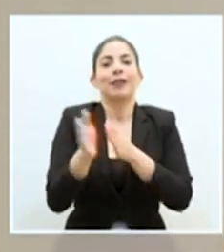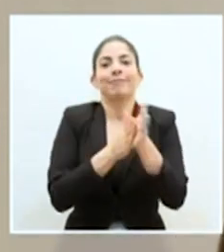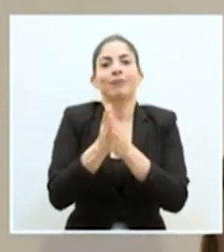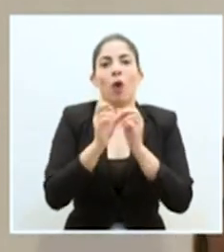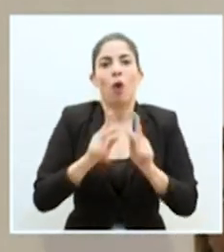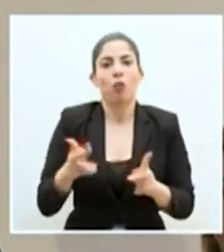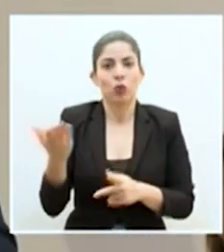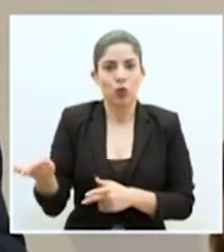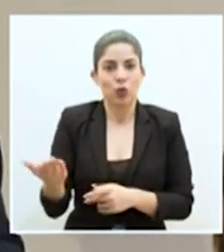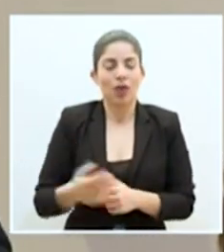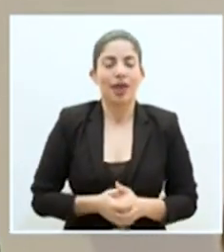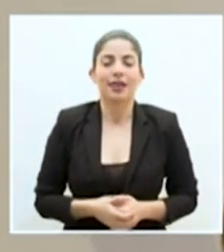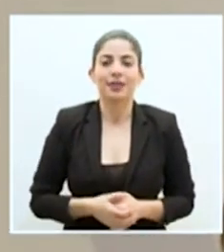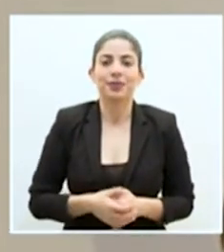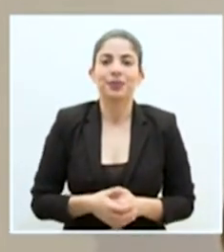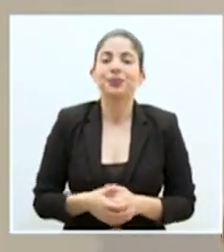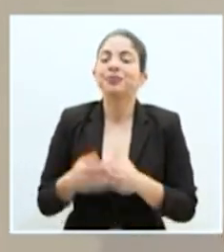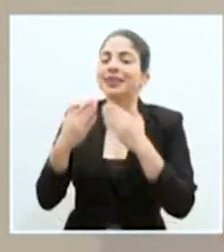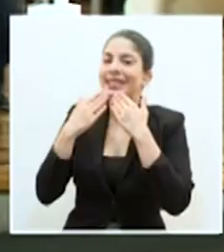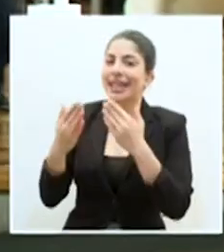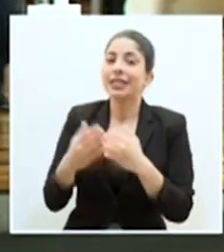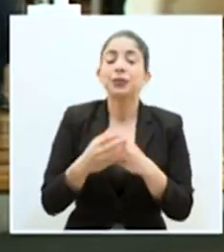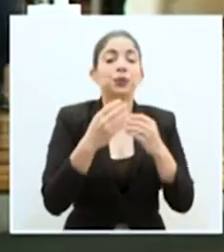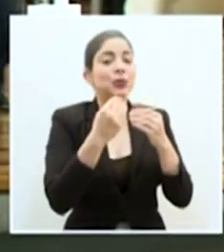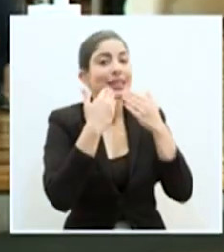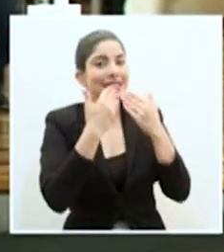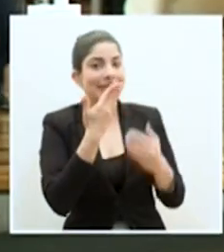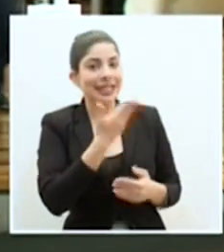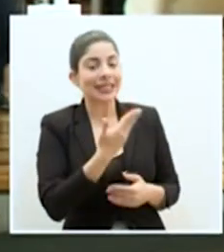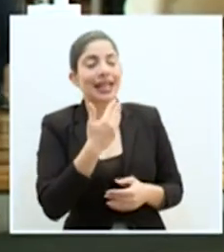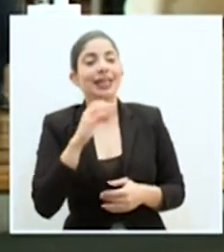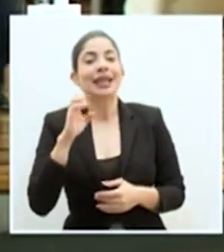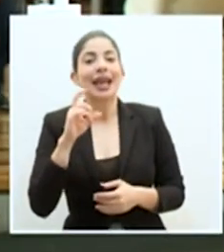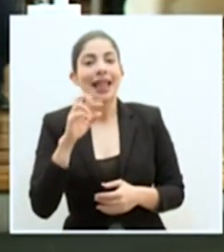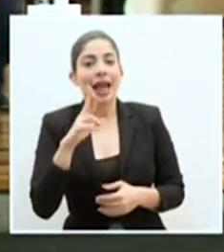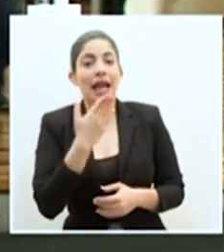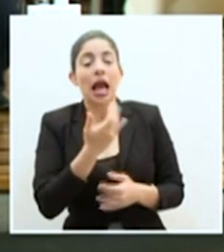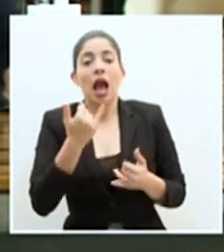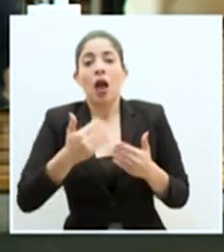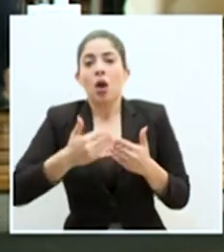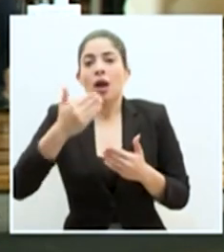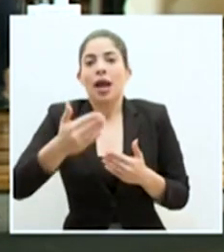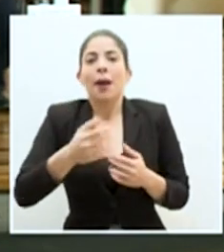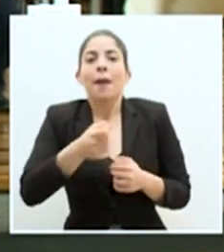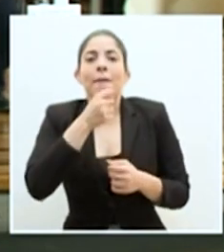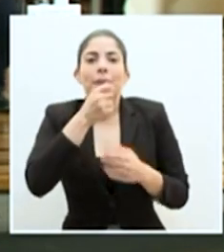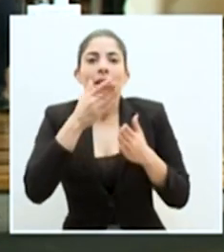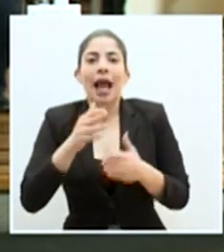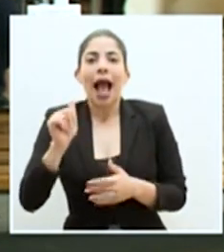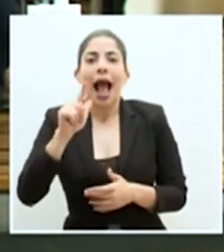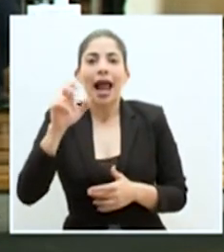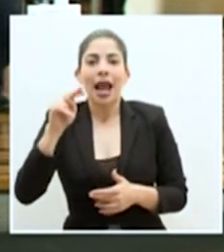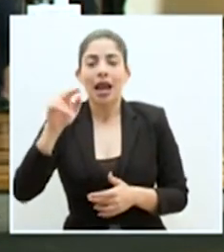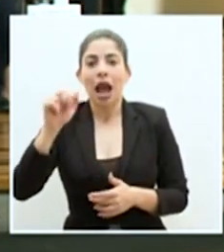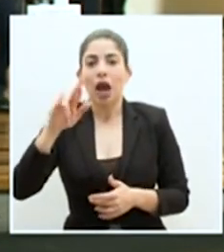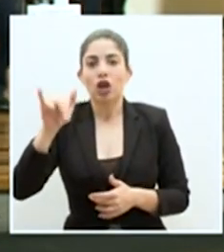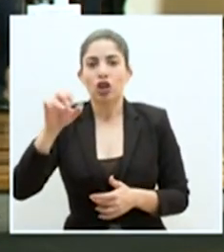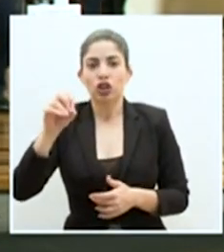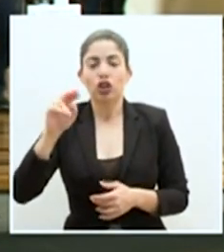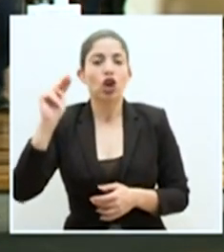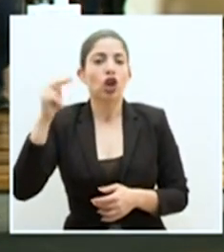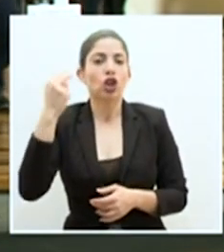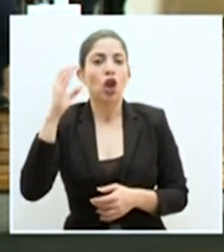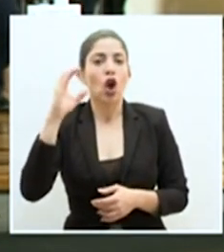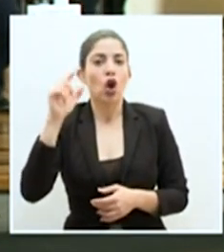que se va a venir. Gracias. Muchas gracias, muchas gracias. Don Edgar, escuchamos a Alan Arroyo de Noticias